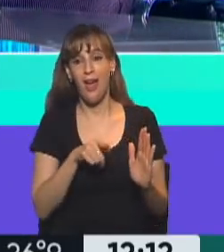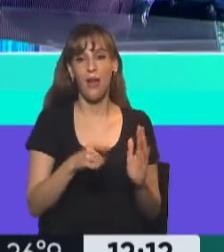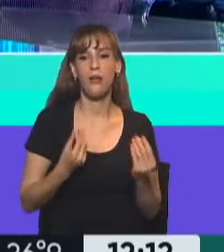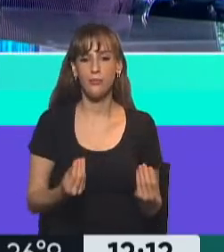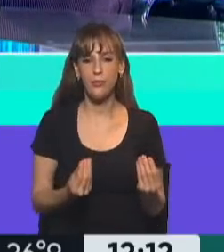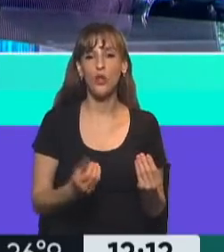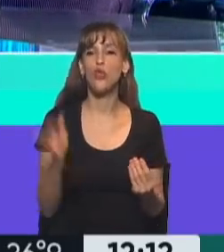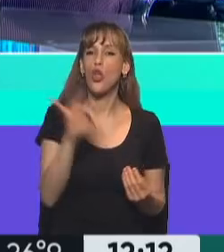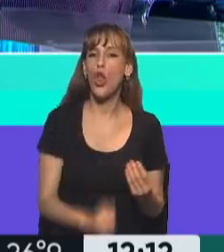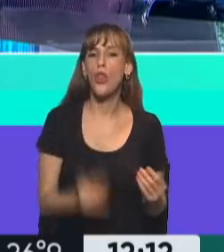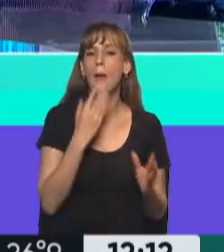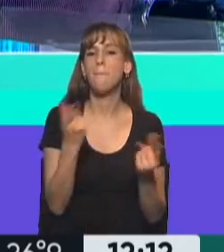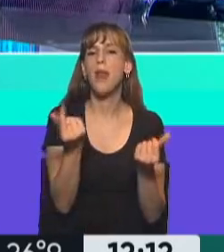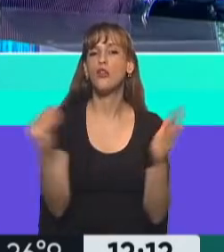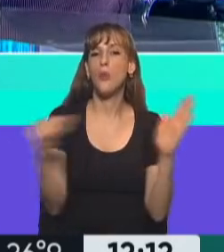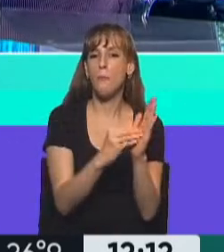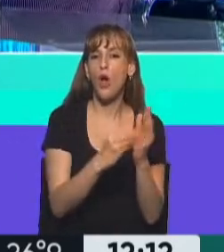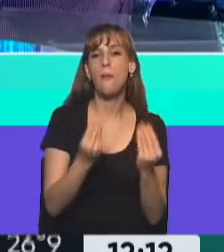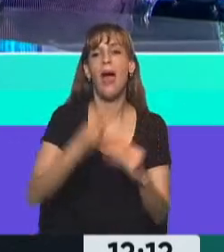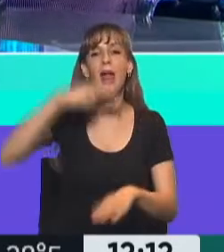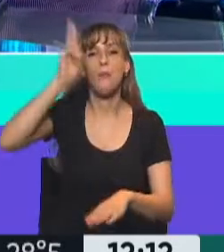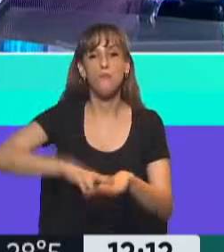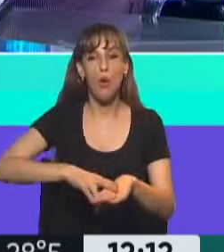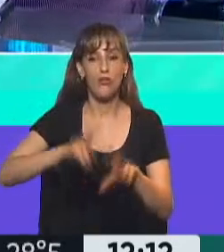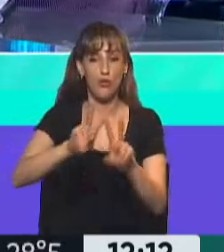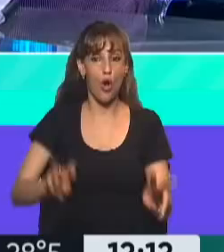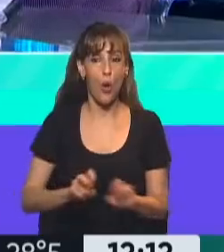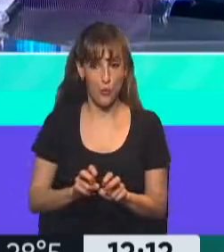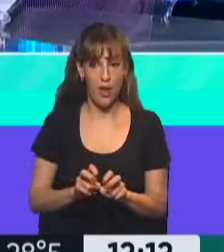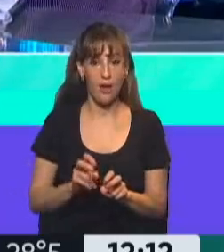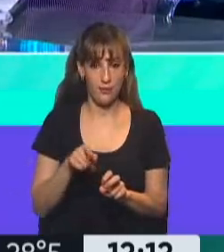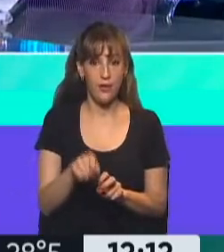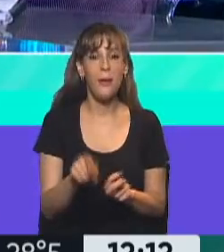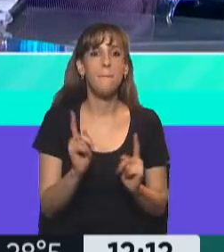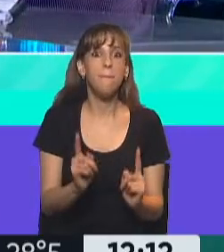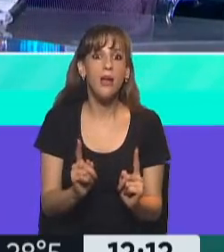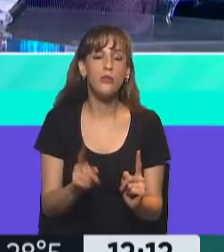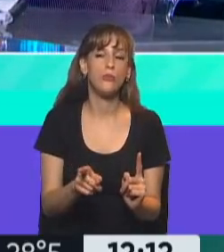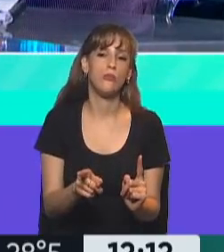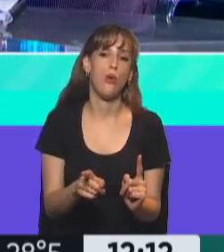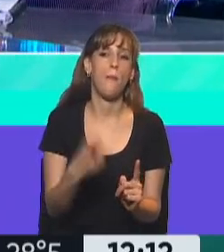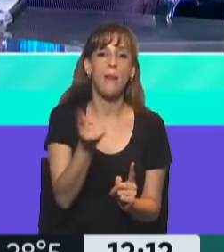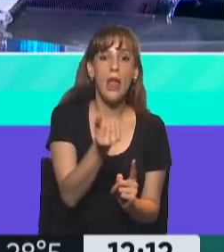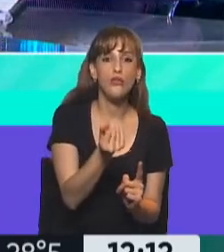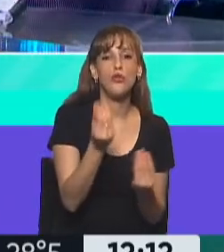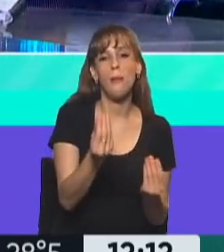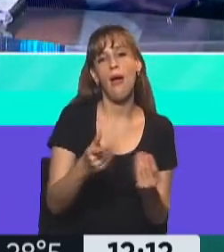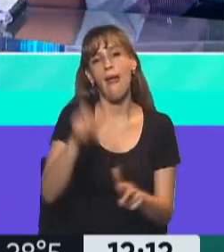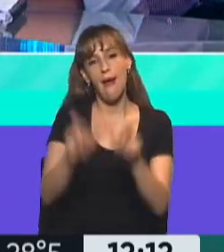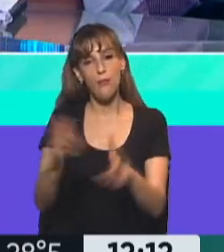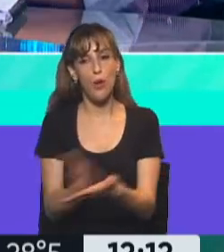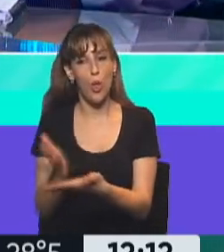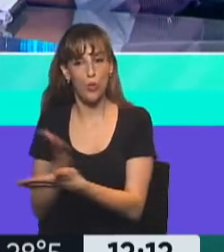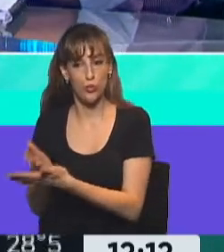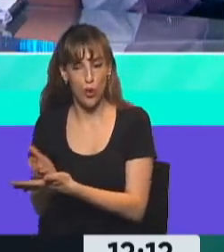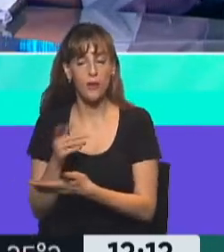referencia para cobrar impuestos y que podría tranquilamente desde ese precio garantizar que no se le transfieran a los productores. La mesa de